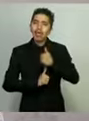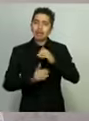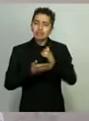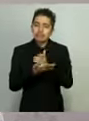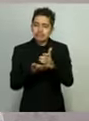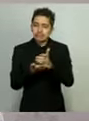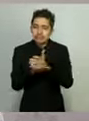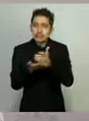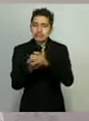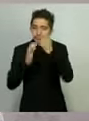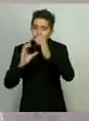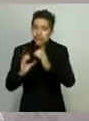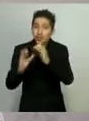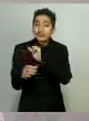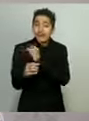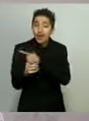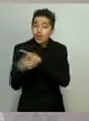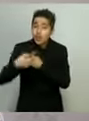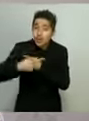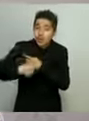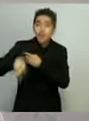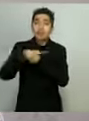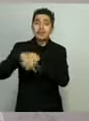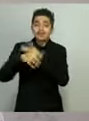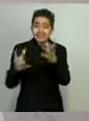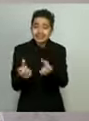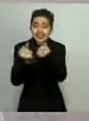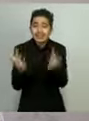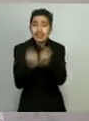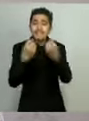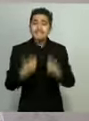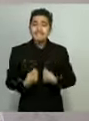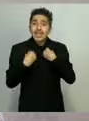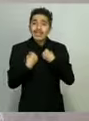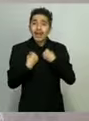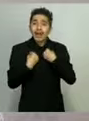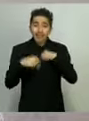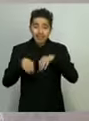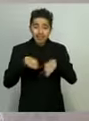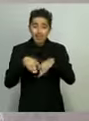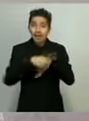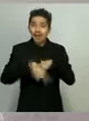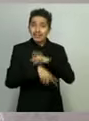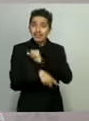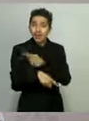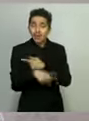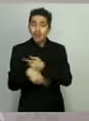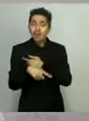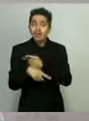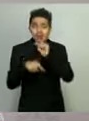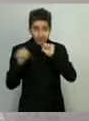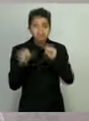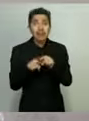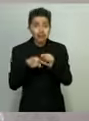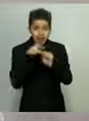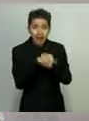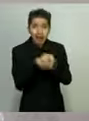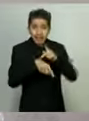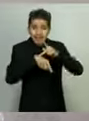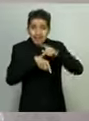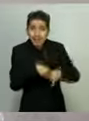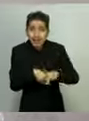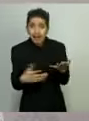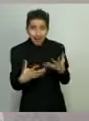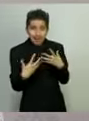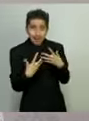cuidar la salud y salvar nuestra vida, incluso poniendo en riesgo la suya y la de